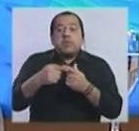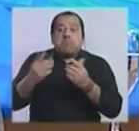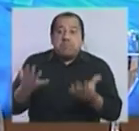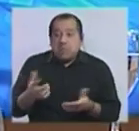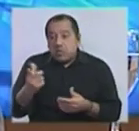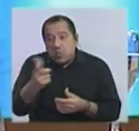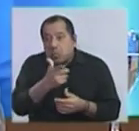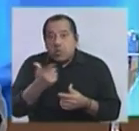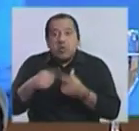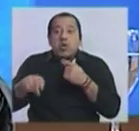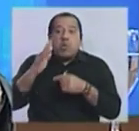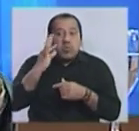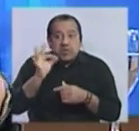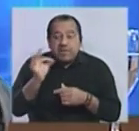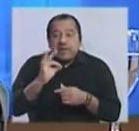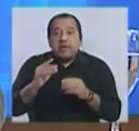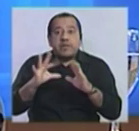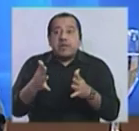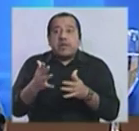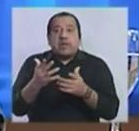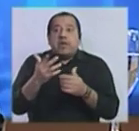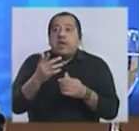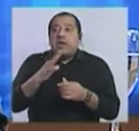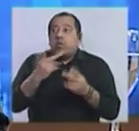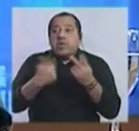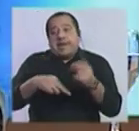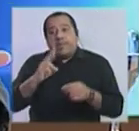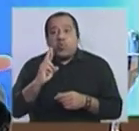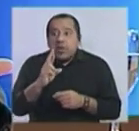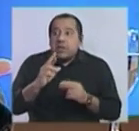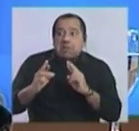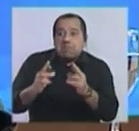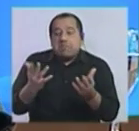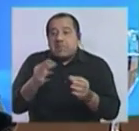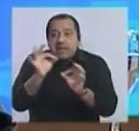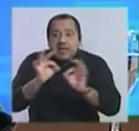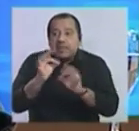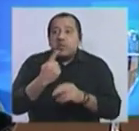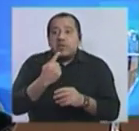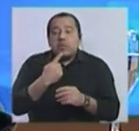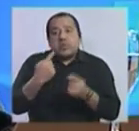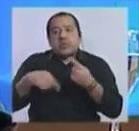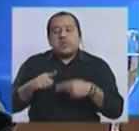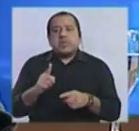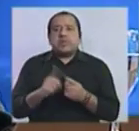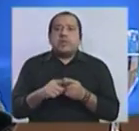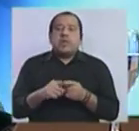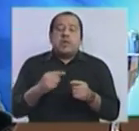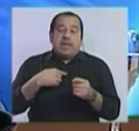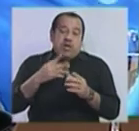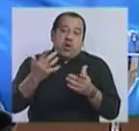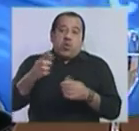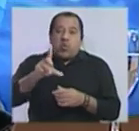posibilidades de que hubiera una respuesta de algún tipo político, ¿no? Bueno, claramente